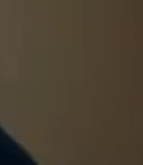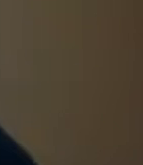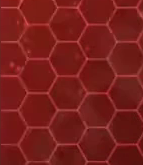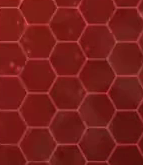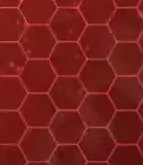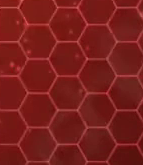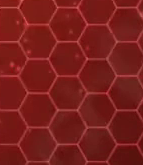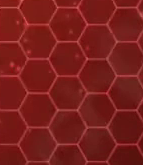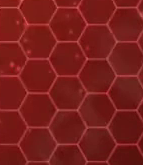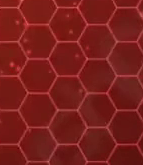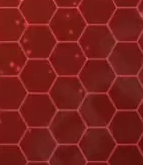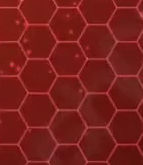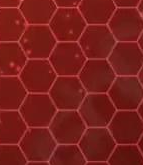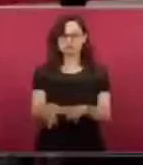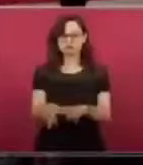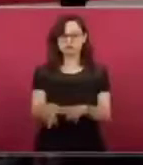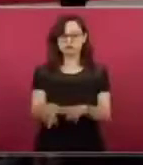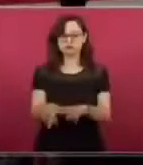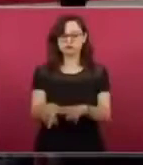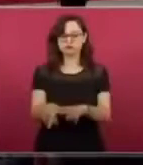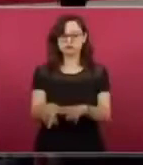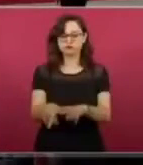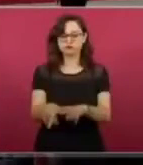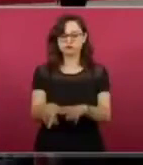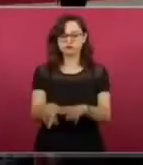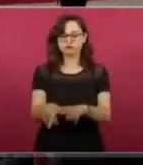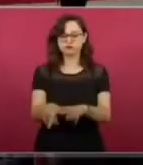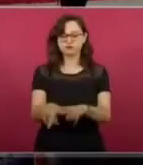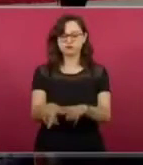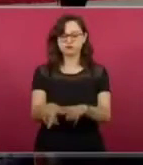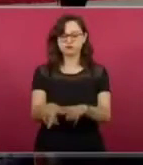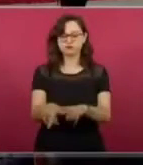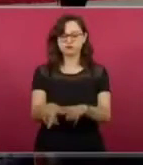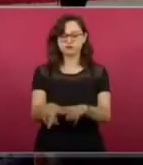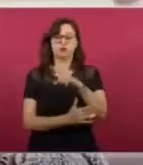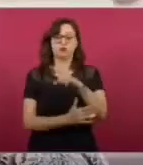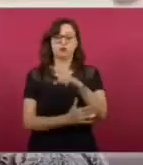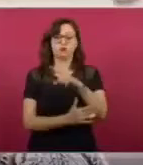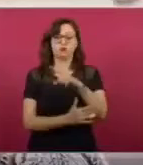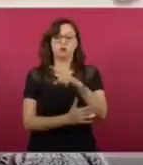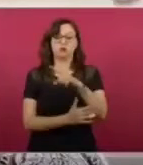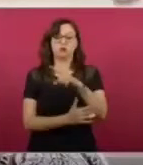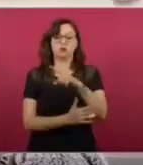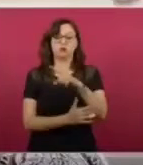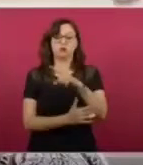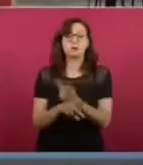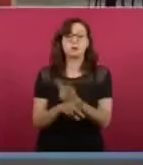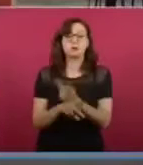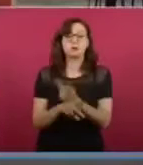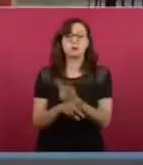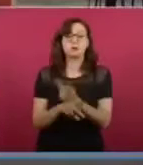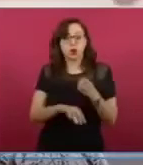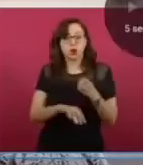que China ha sumado a ser Loret y todo, pero me cae gordo Loret, detestamos a Loret no queremos a Loret pero pues la neta